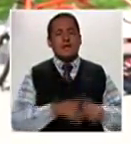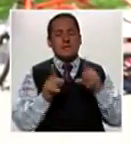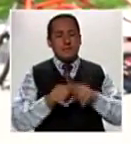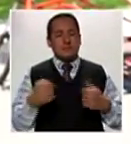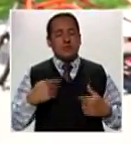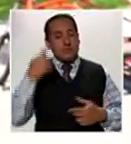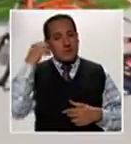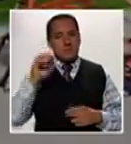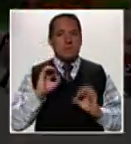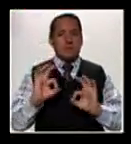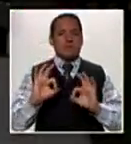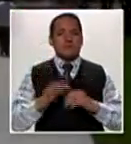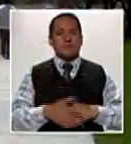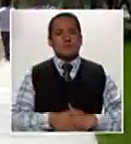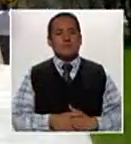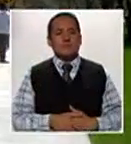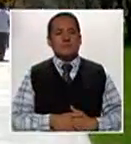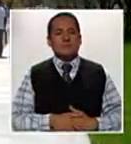de ruedas, me parece genial.